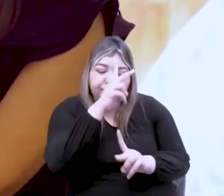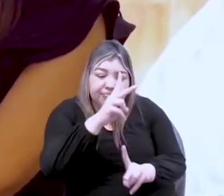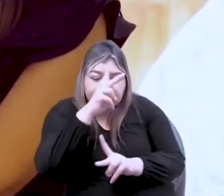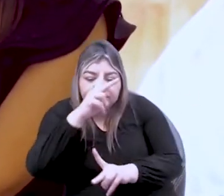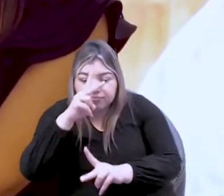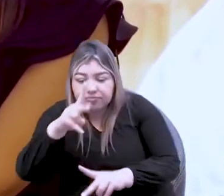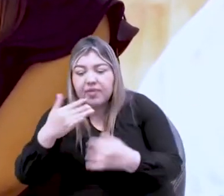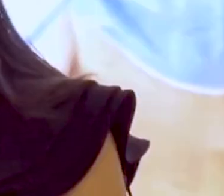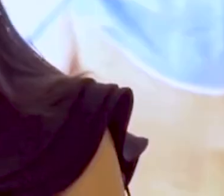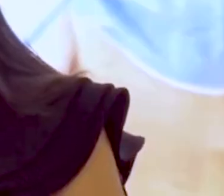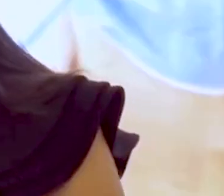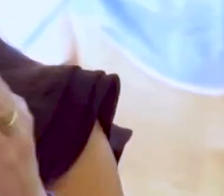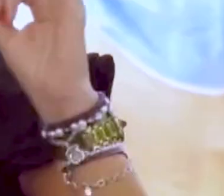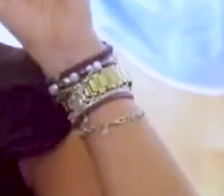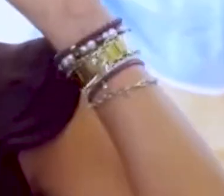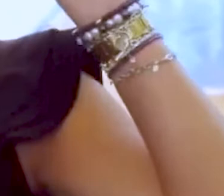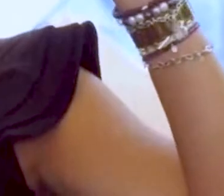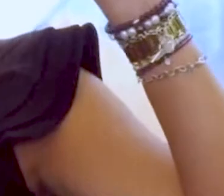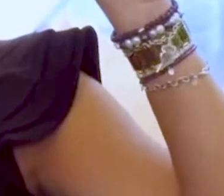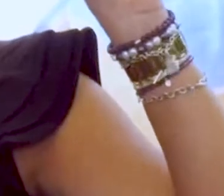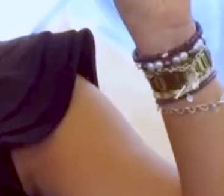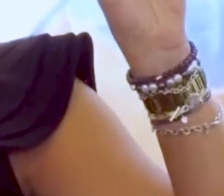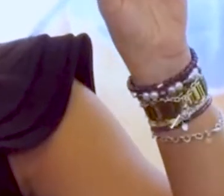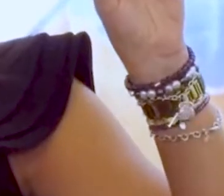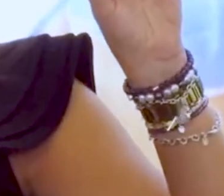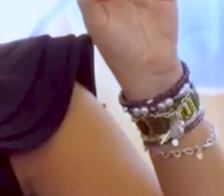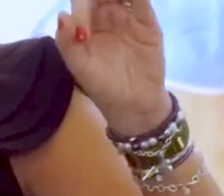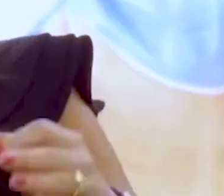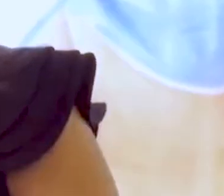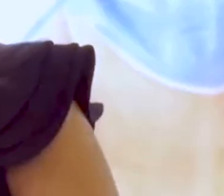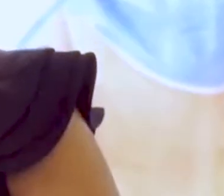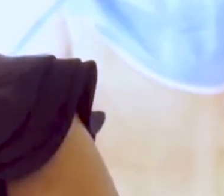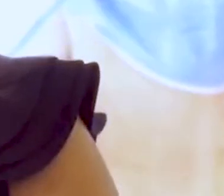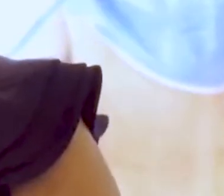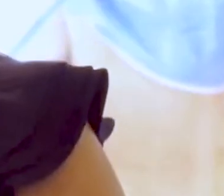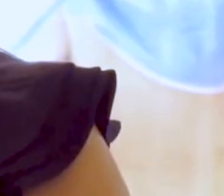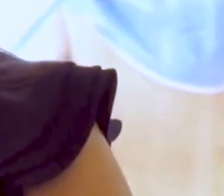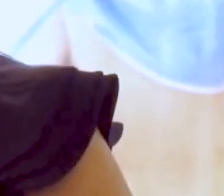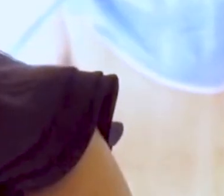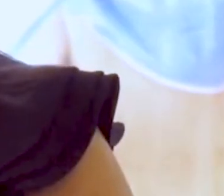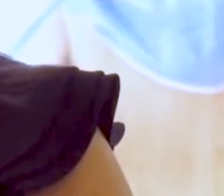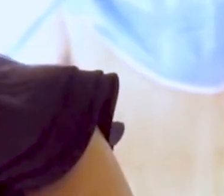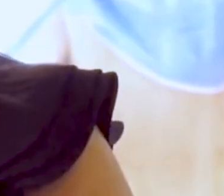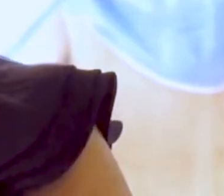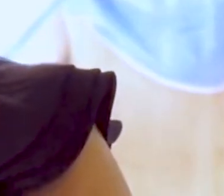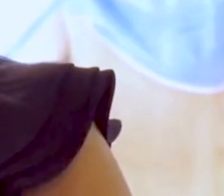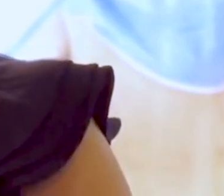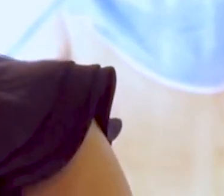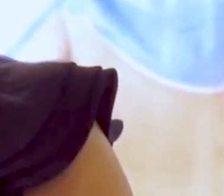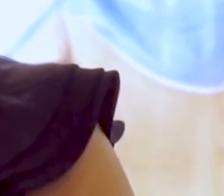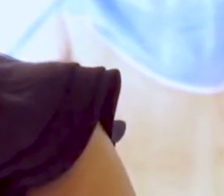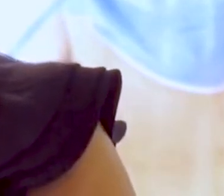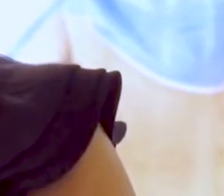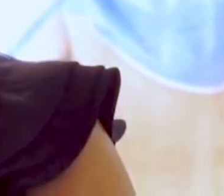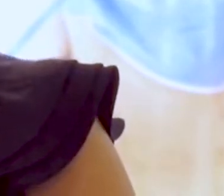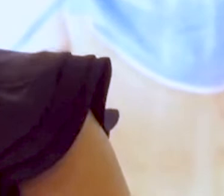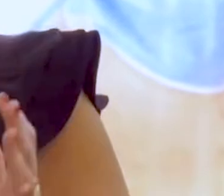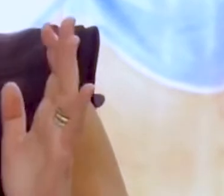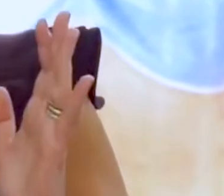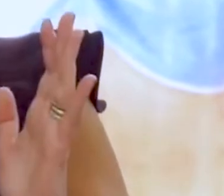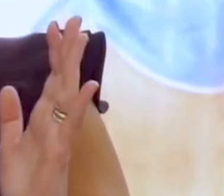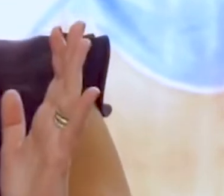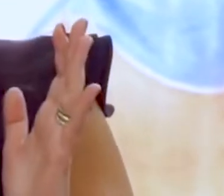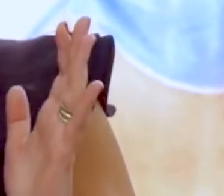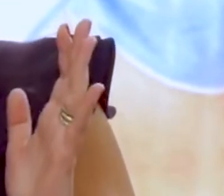retroalimentación. Y ahí pasamos al tercer eje de acción. Si uno quiere que las cosas cambien, además de ponerle amor y pasión,